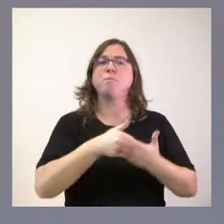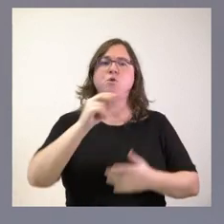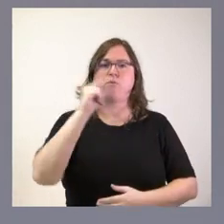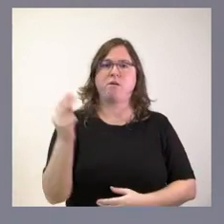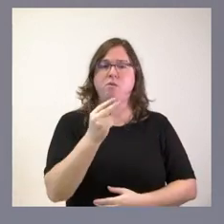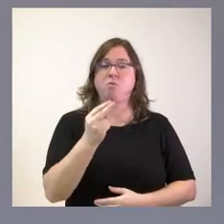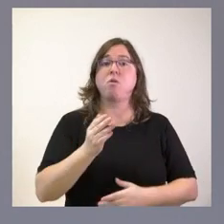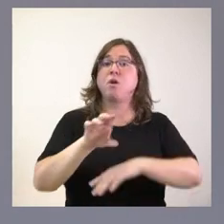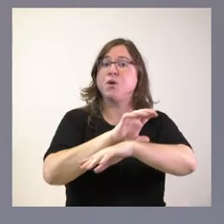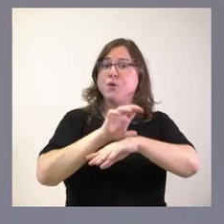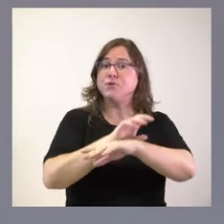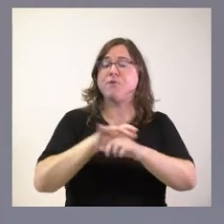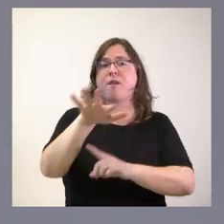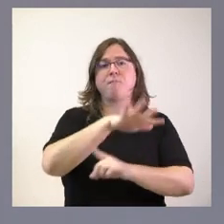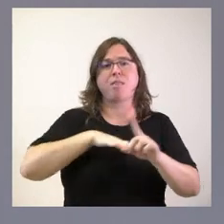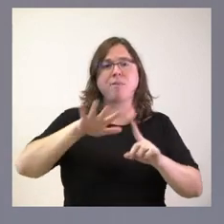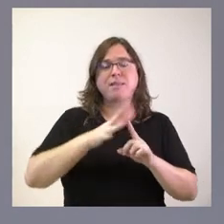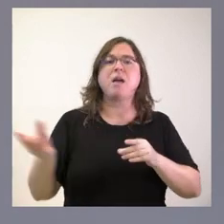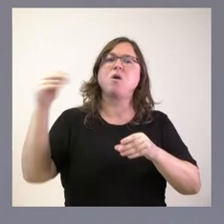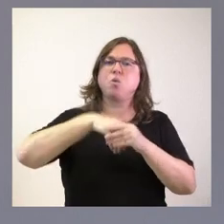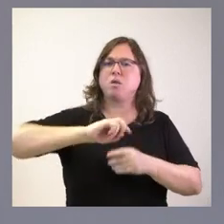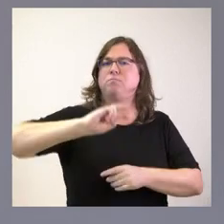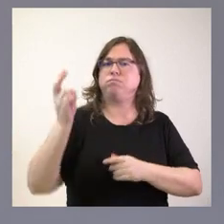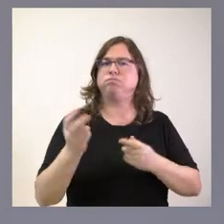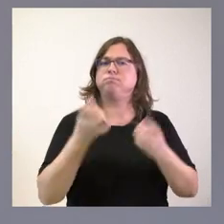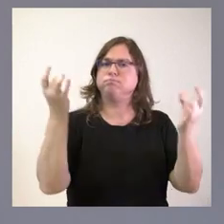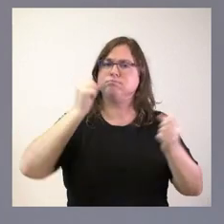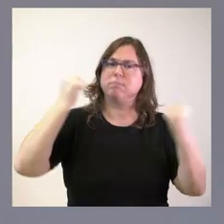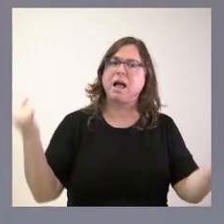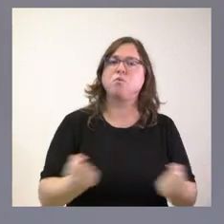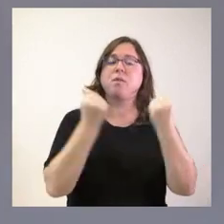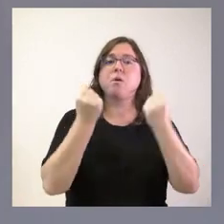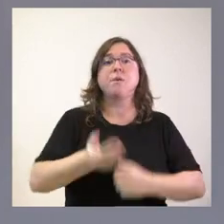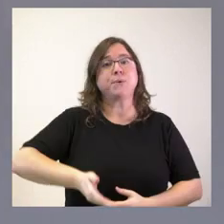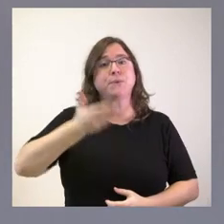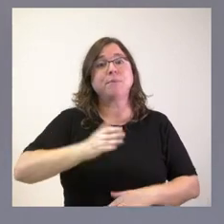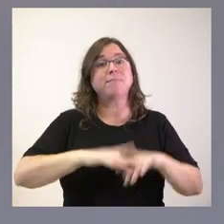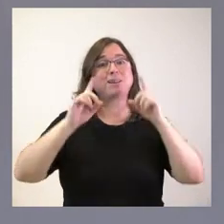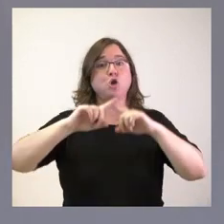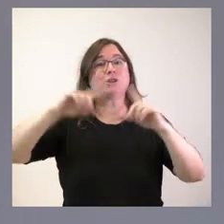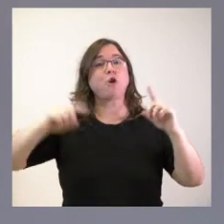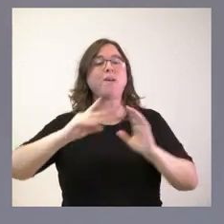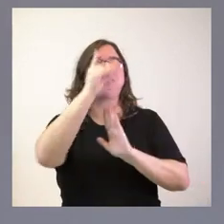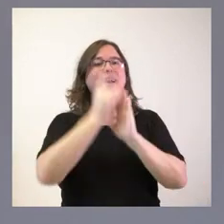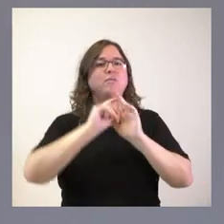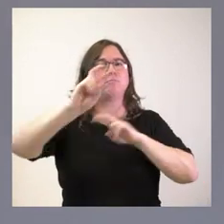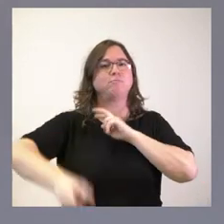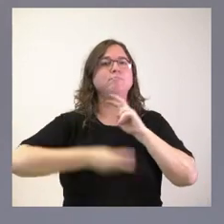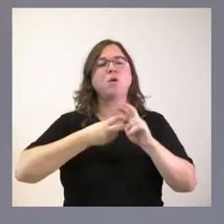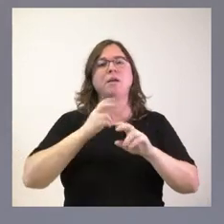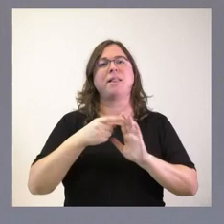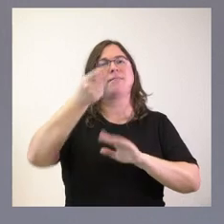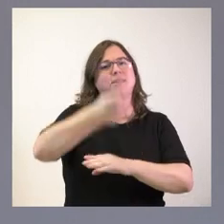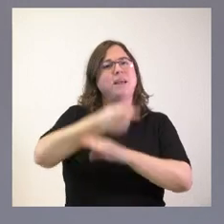Consejería de Medio Ambiente incluye diversas actuaciones. Es relevante para Segovia el decreto por el que se modifican las directrices de